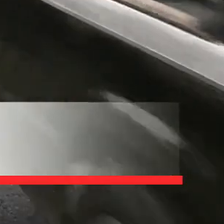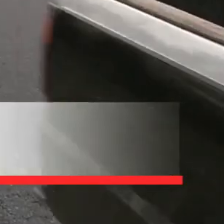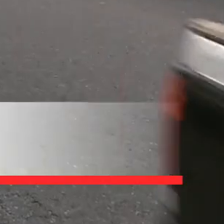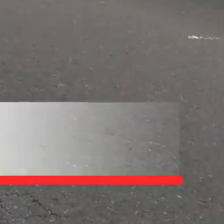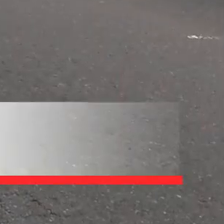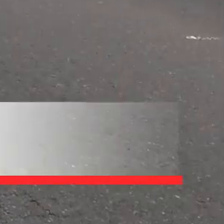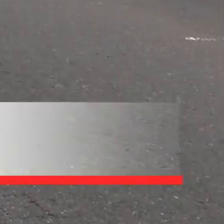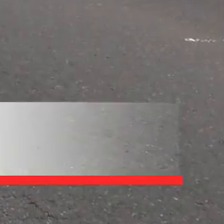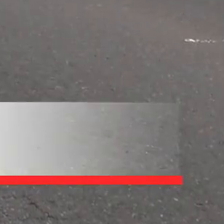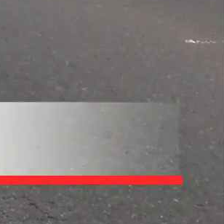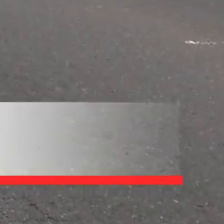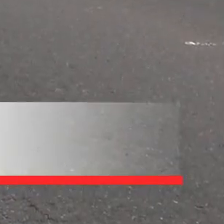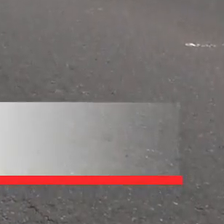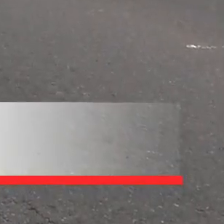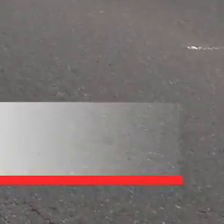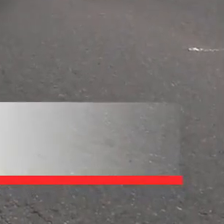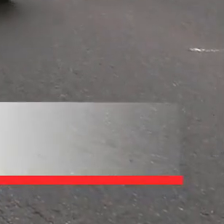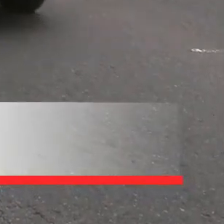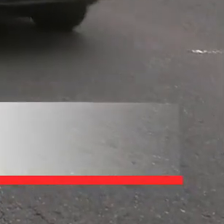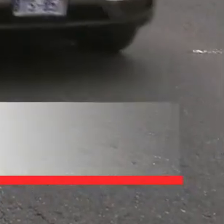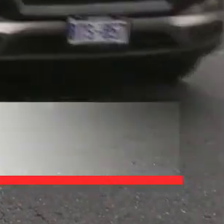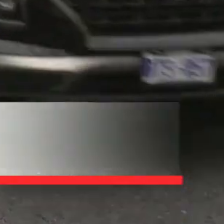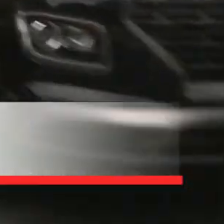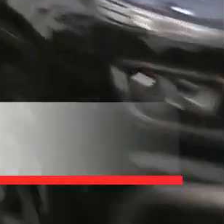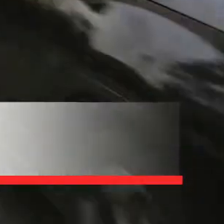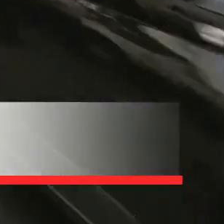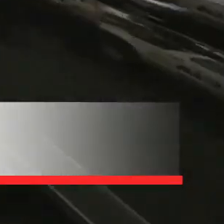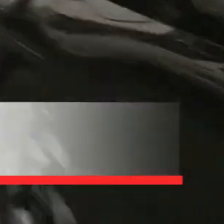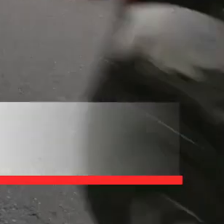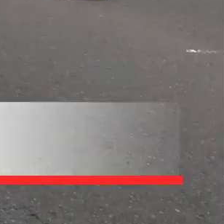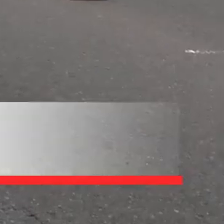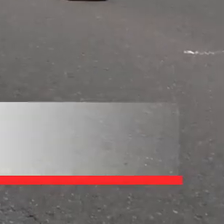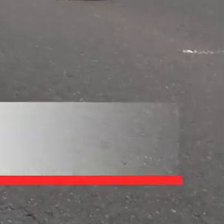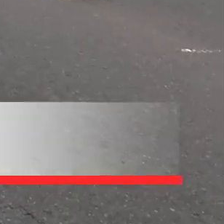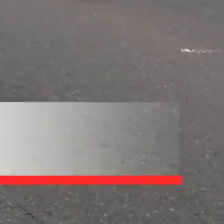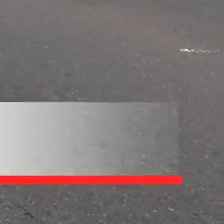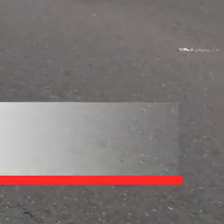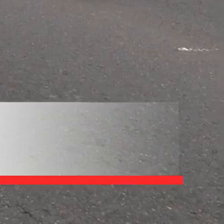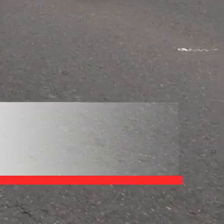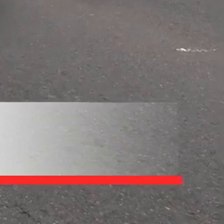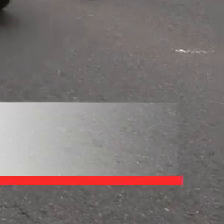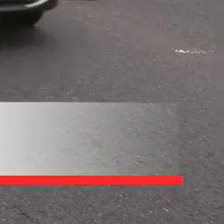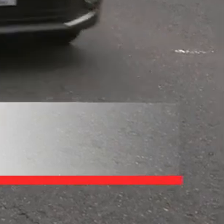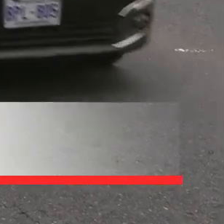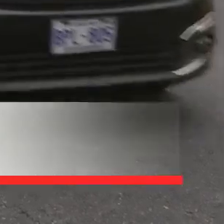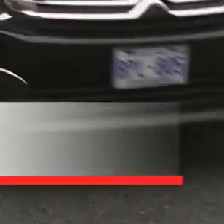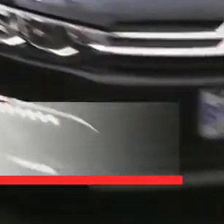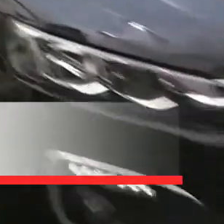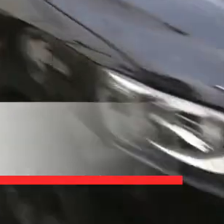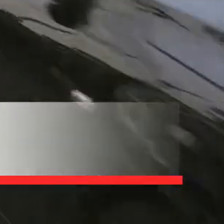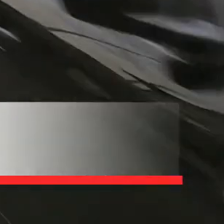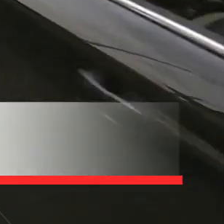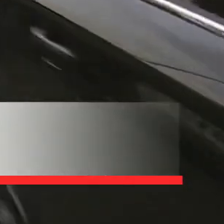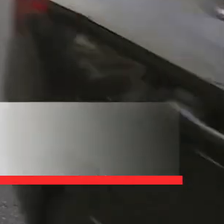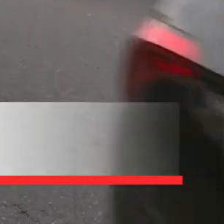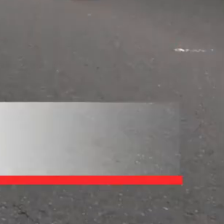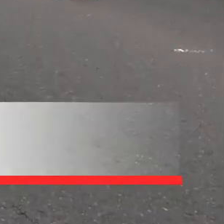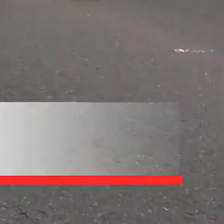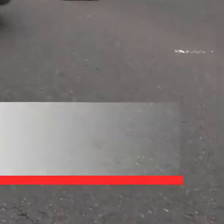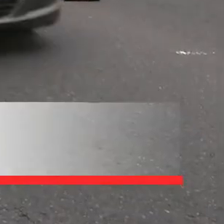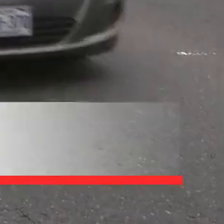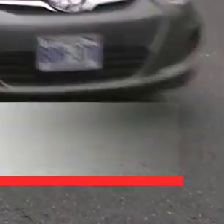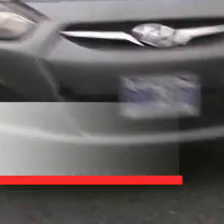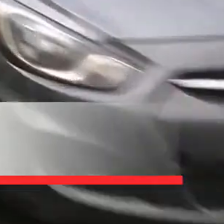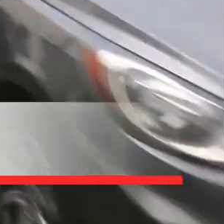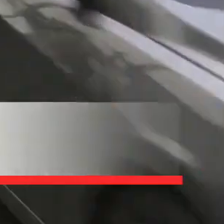órdenes de captura que no tenían por qué estar en las calles. Otro elemento importante destacar que las